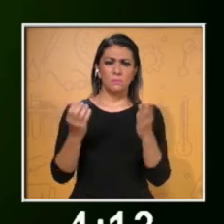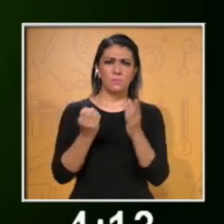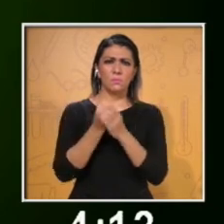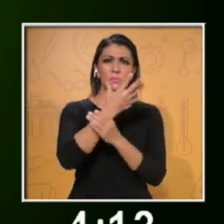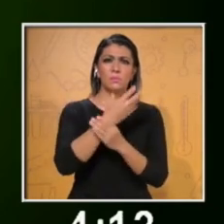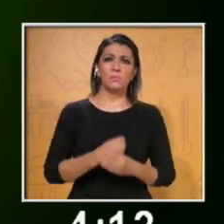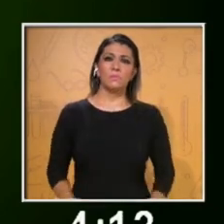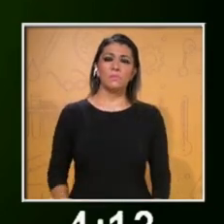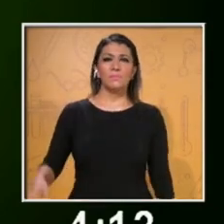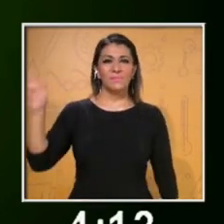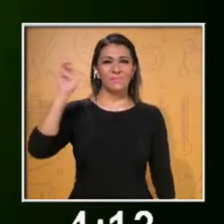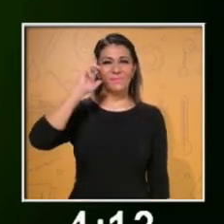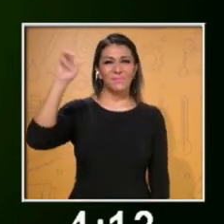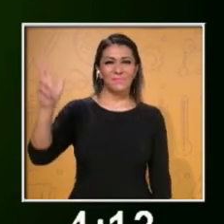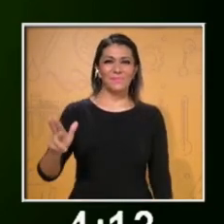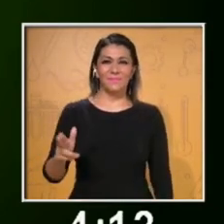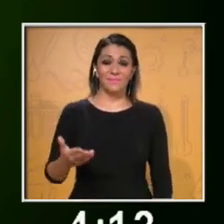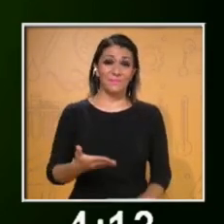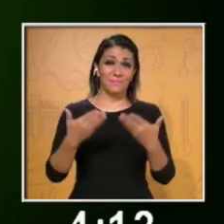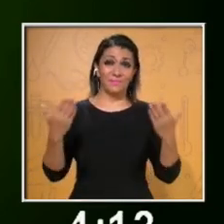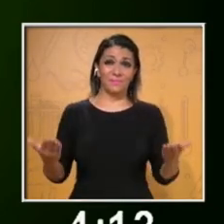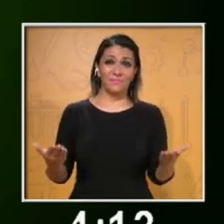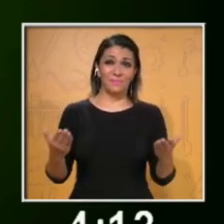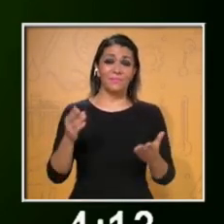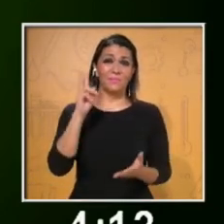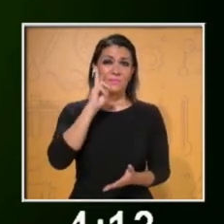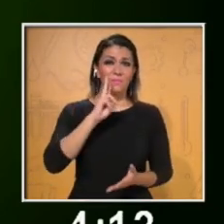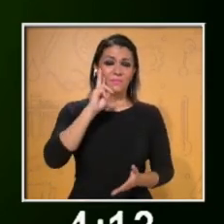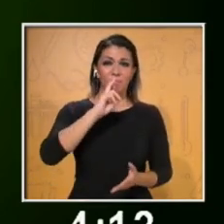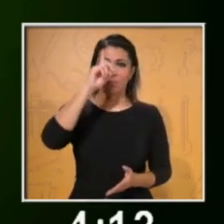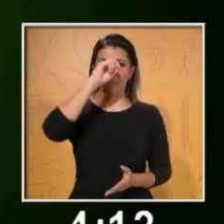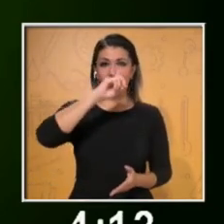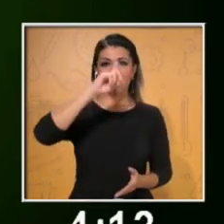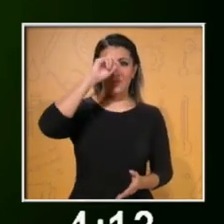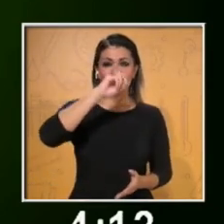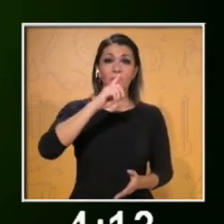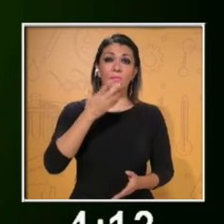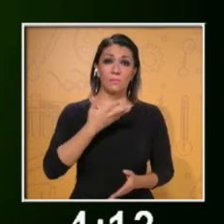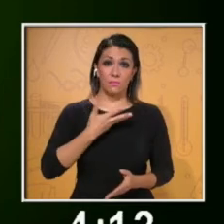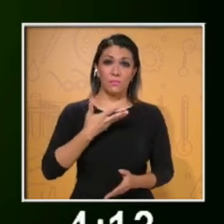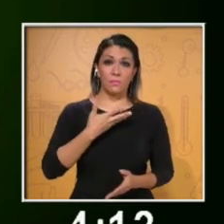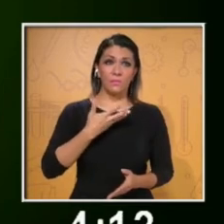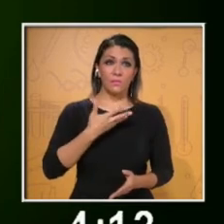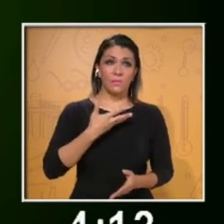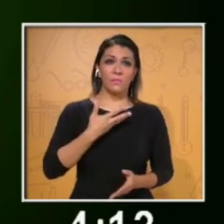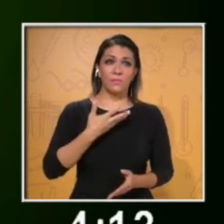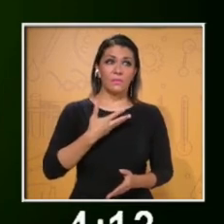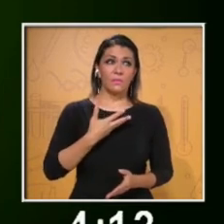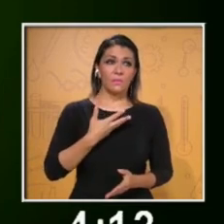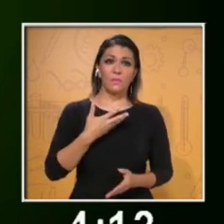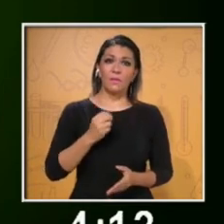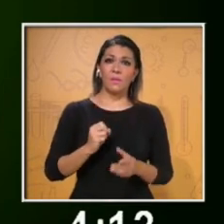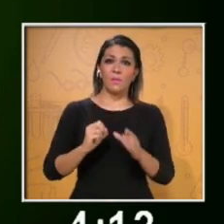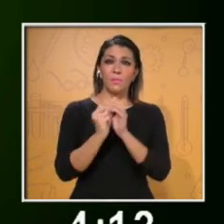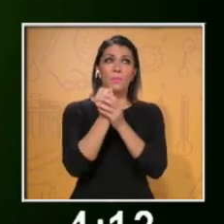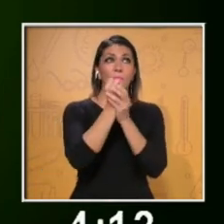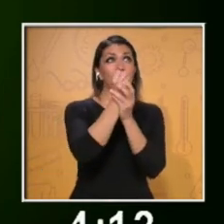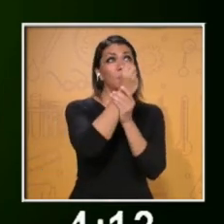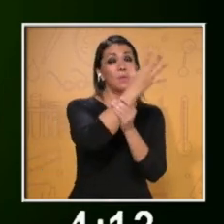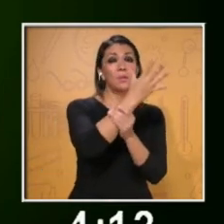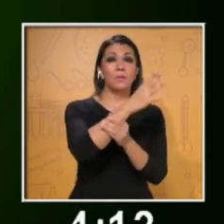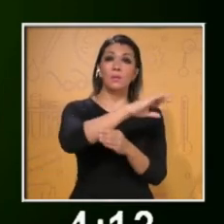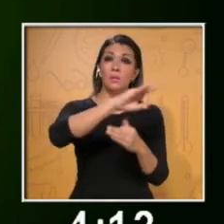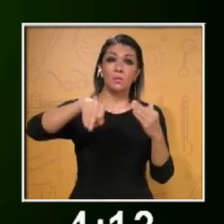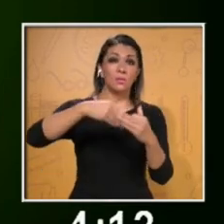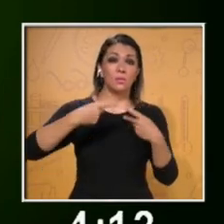Hola. En esta ocasión te daré algunas sugerencias que debes tener en cuenta para realizar una exposición que mantenga